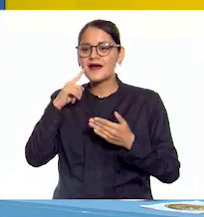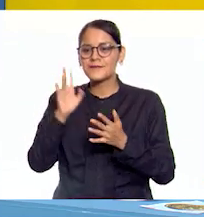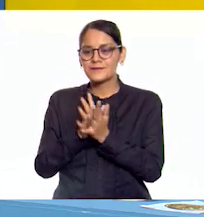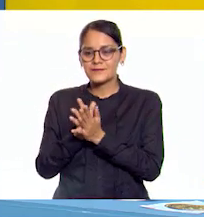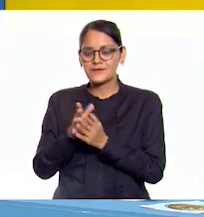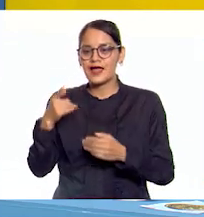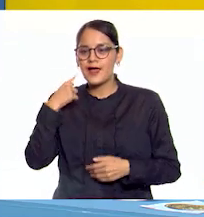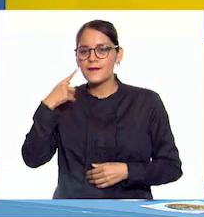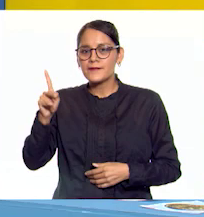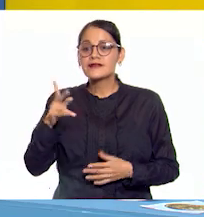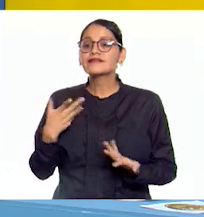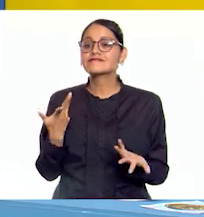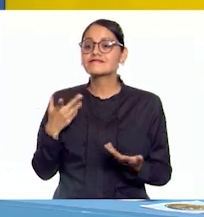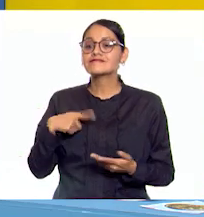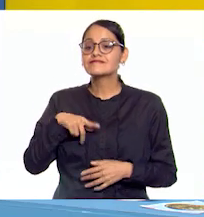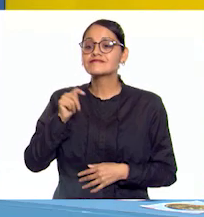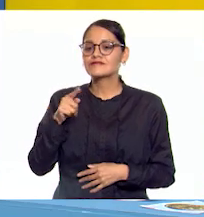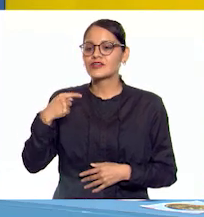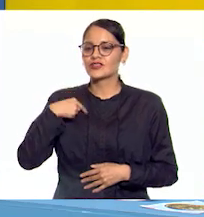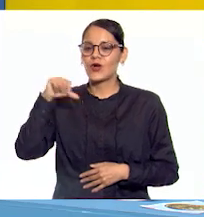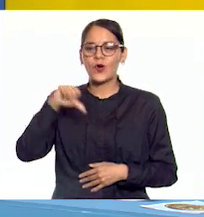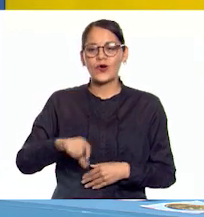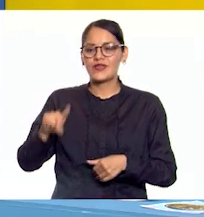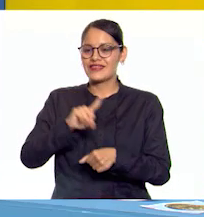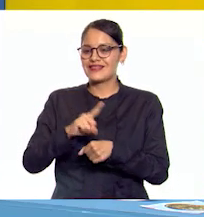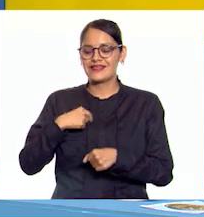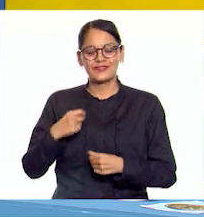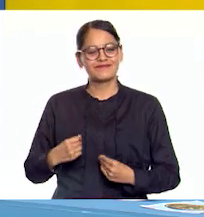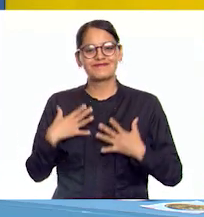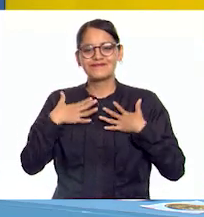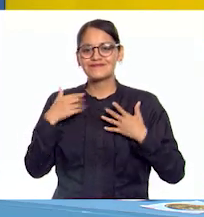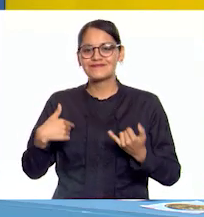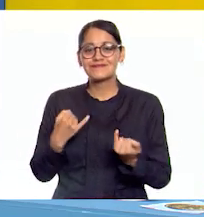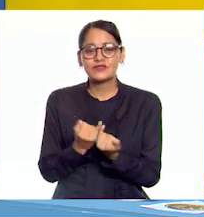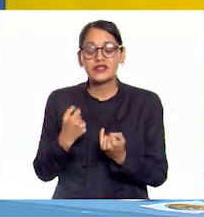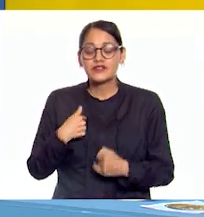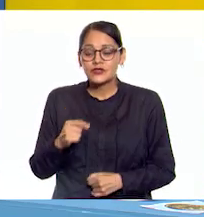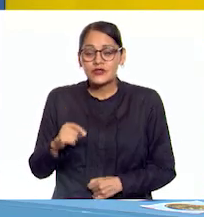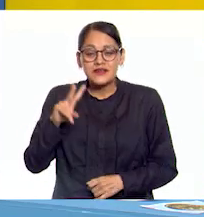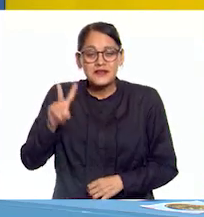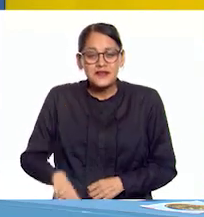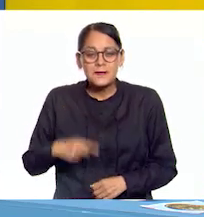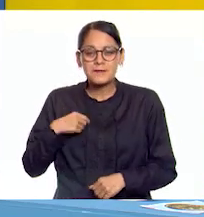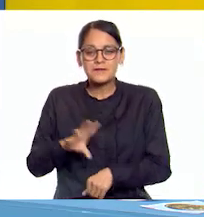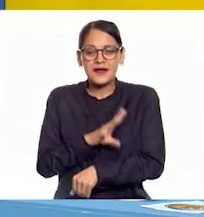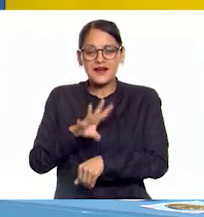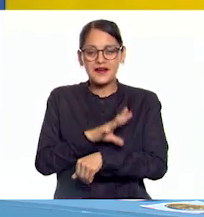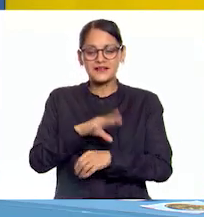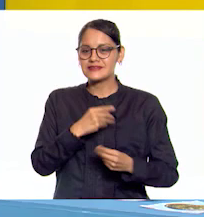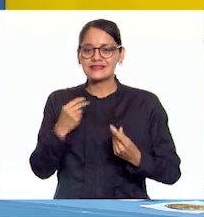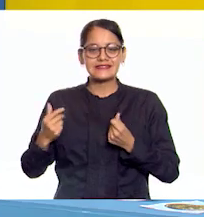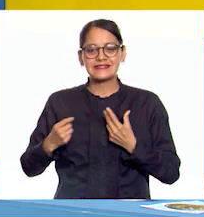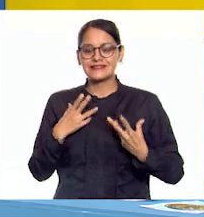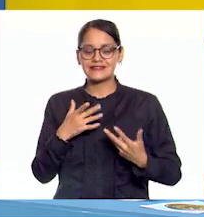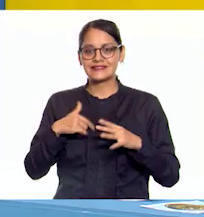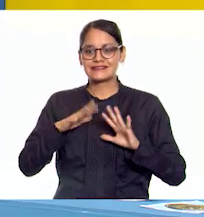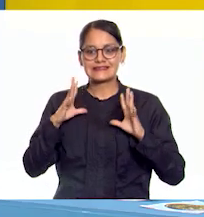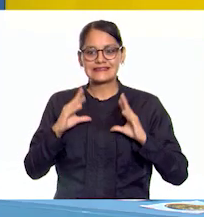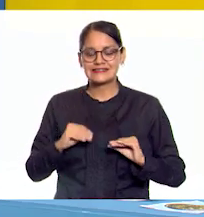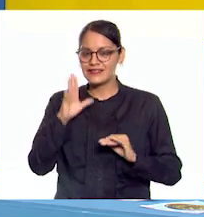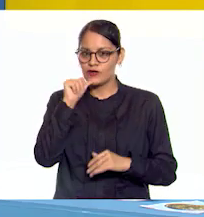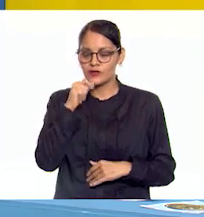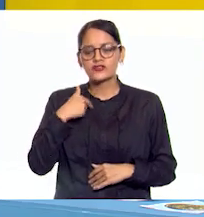le cuento que hoy yo estoy también muy entusiasmada y traigo un montón de pila que nomás no me puedo contener.